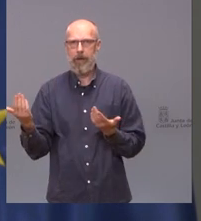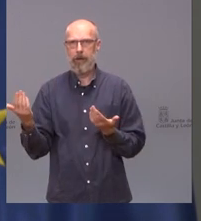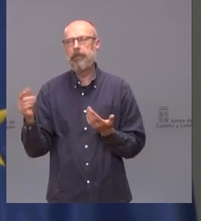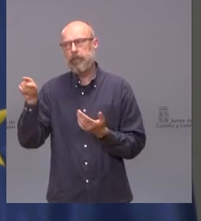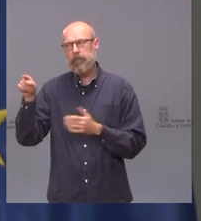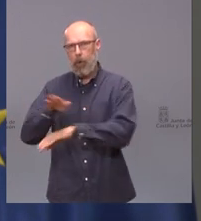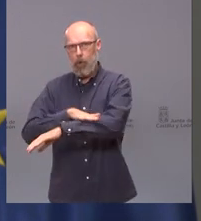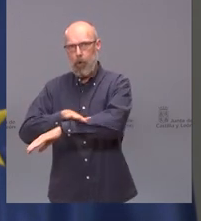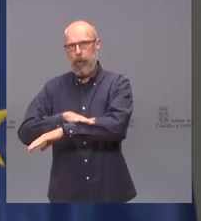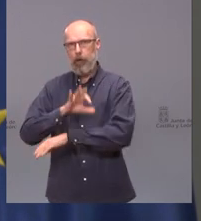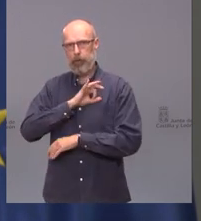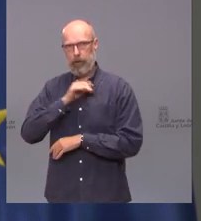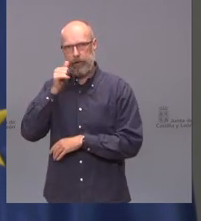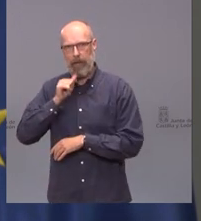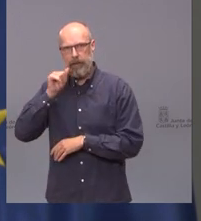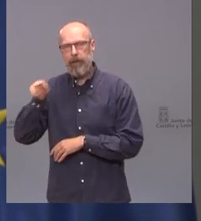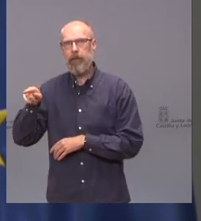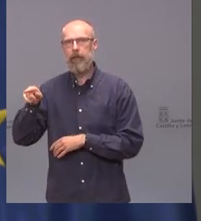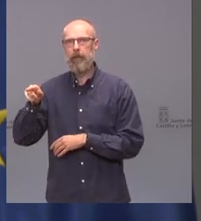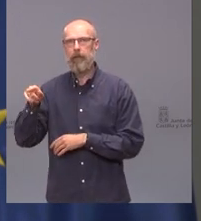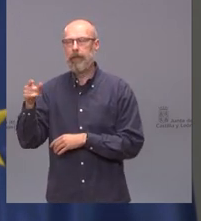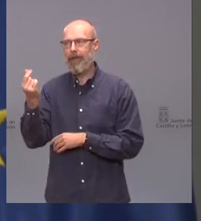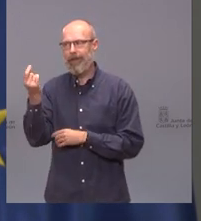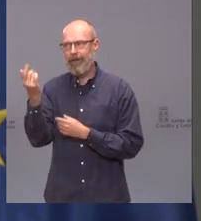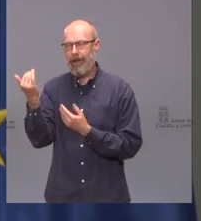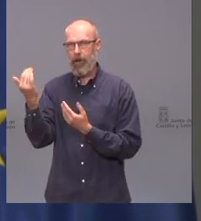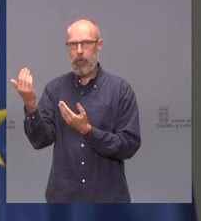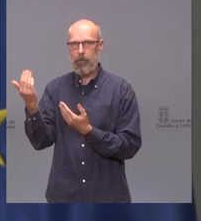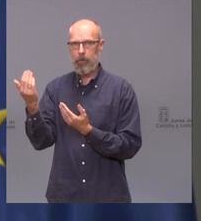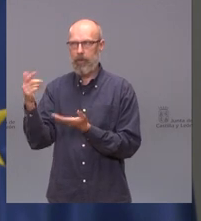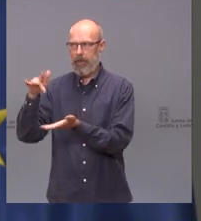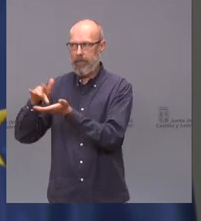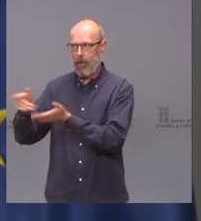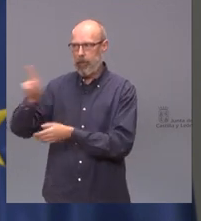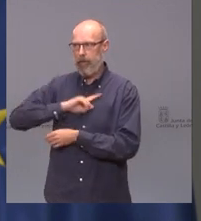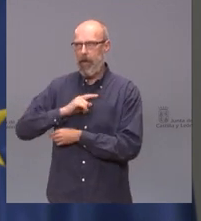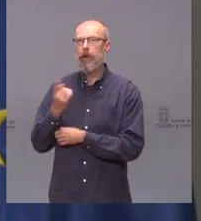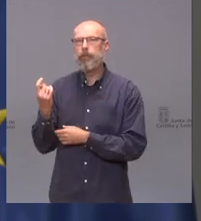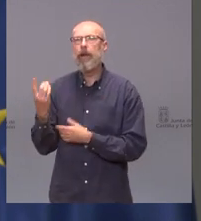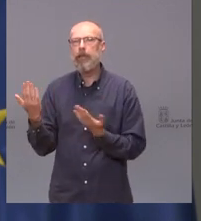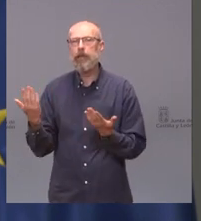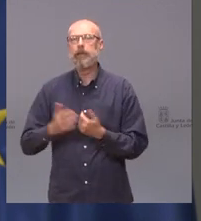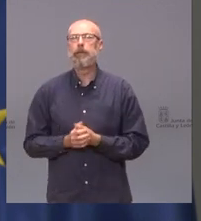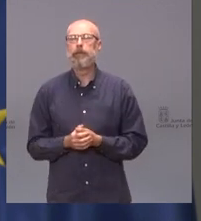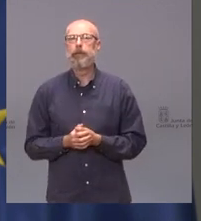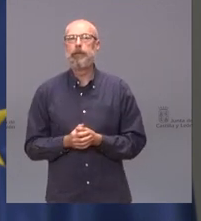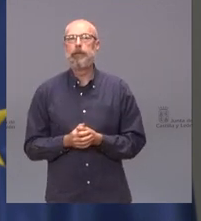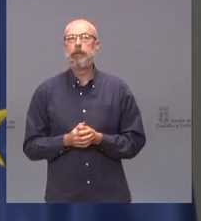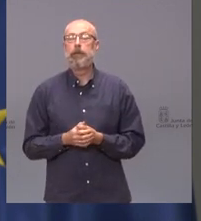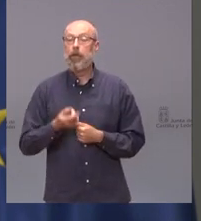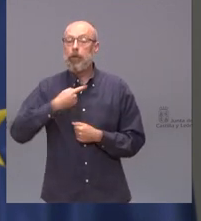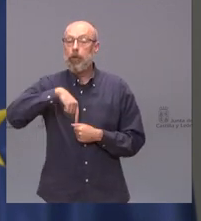del señor Sánchez la cantidad que adeudaba a esta comunidad. Nosotros